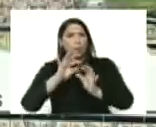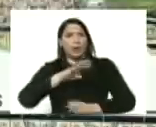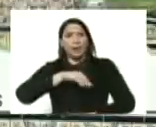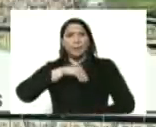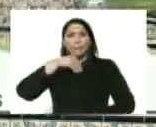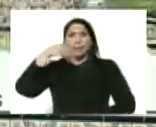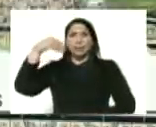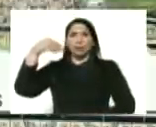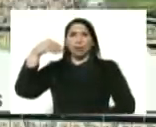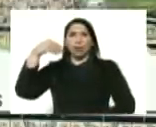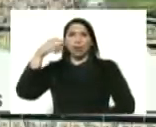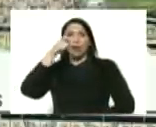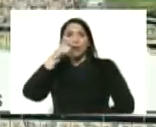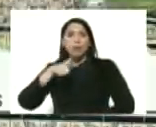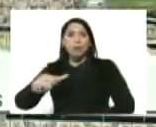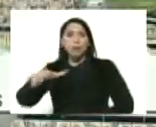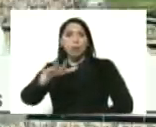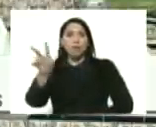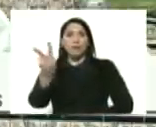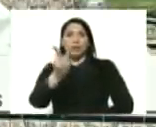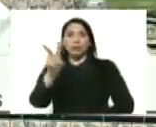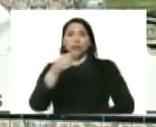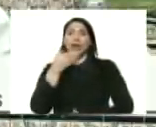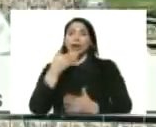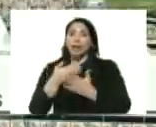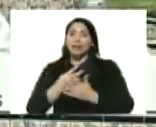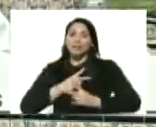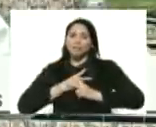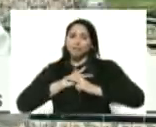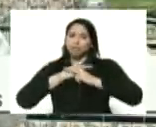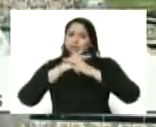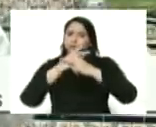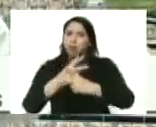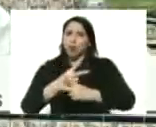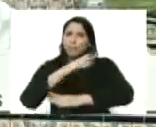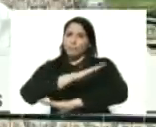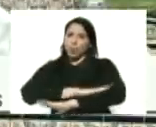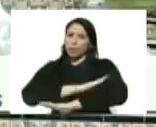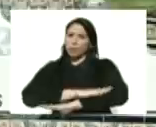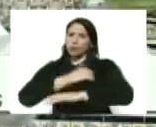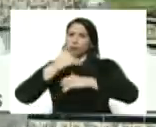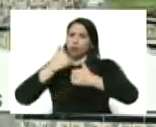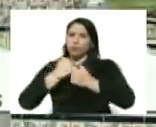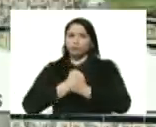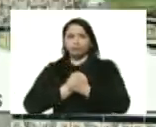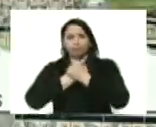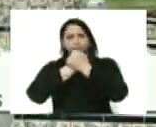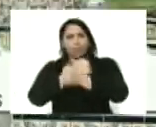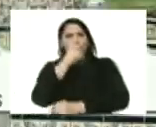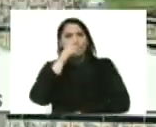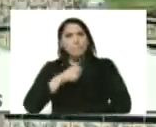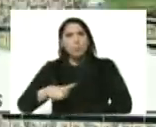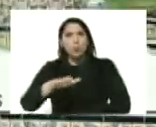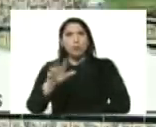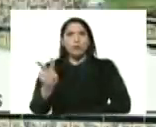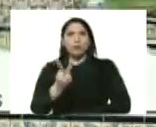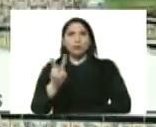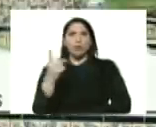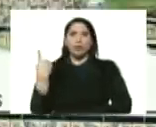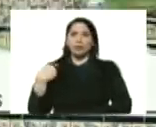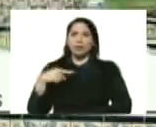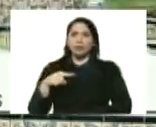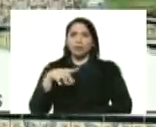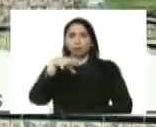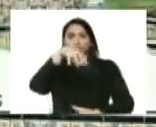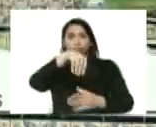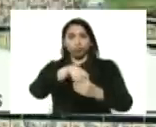del pueblo de Venezuela, gracias a la voluntad, a la disciplina, al amor del pueblo de Venezuela, hemos tenido una